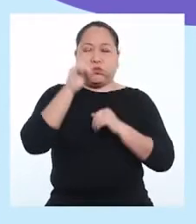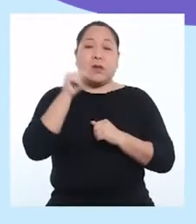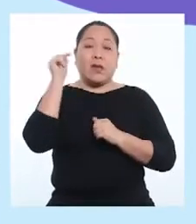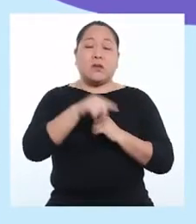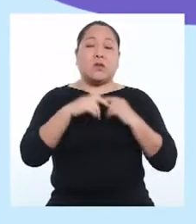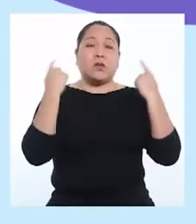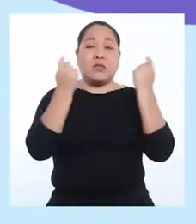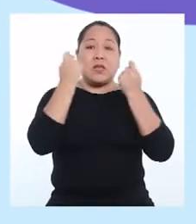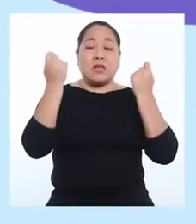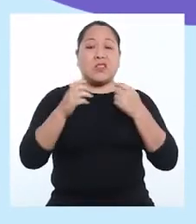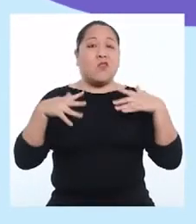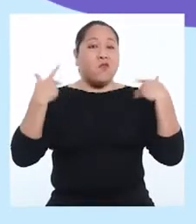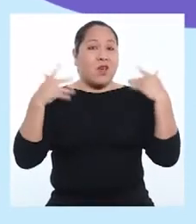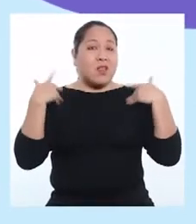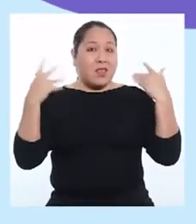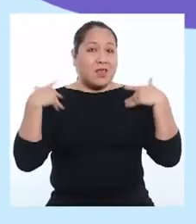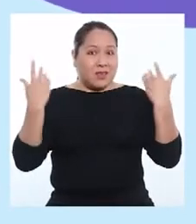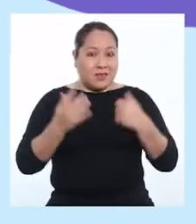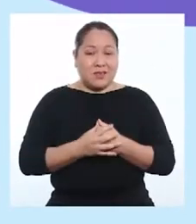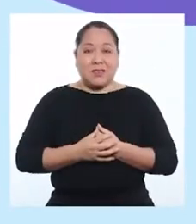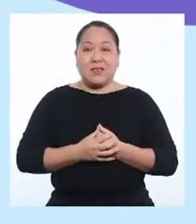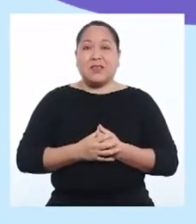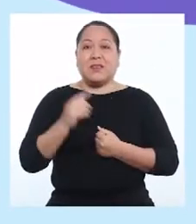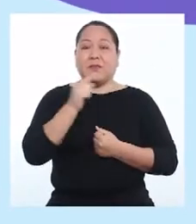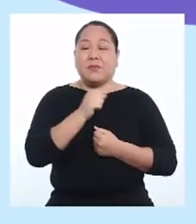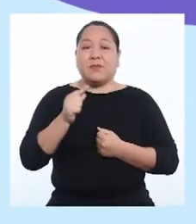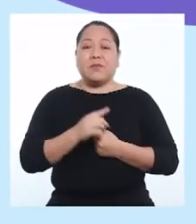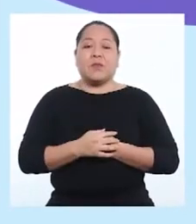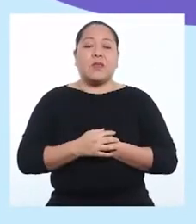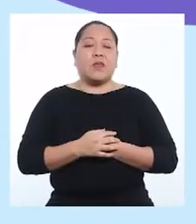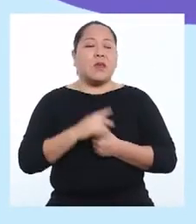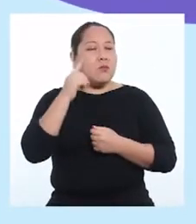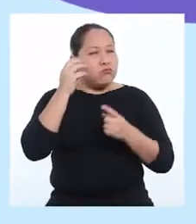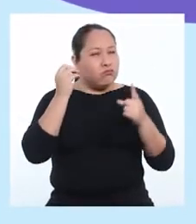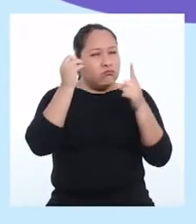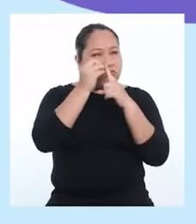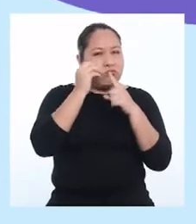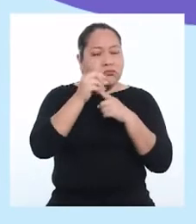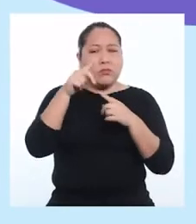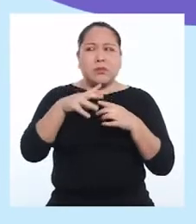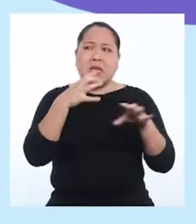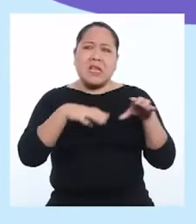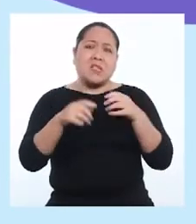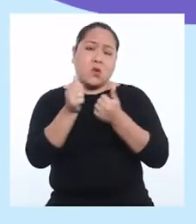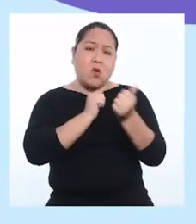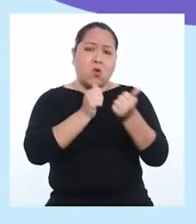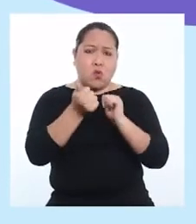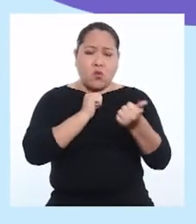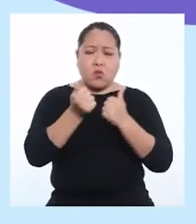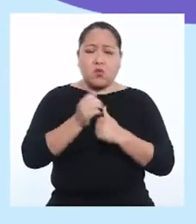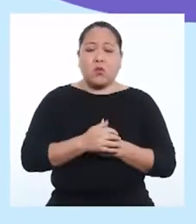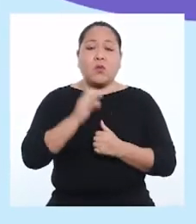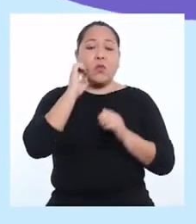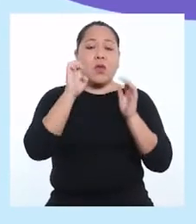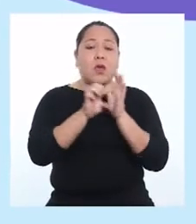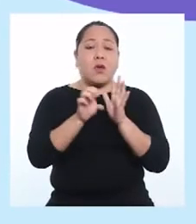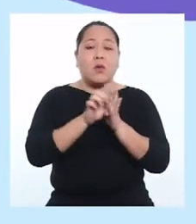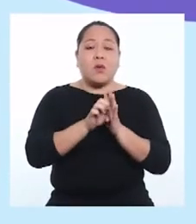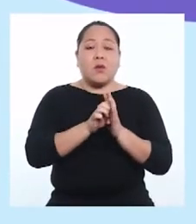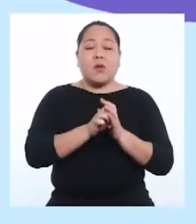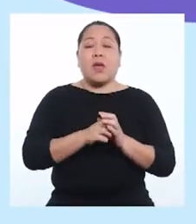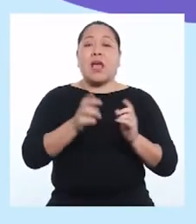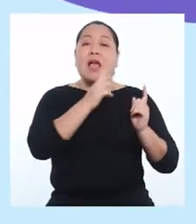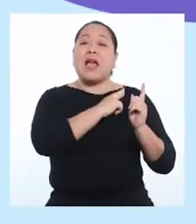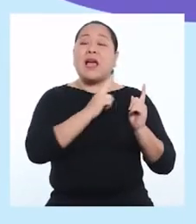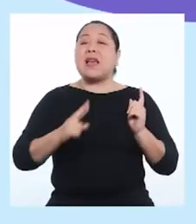Esta es una celebración muy alegre y divertida. Se organizan desfiles donde se realizan varios concursos, como son el